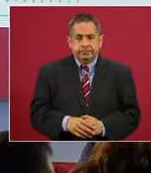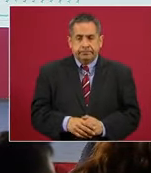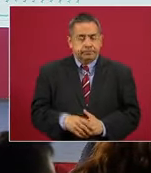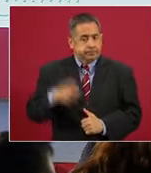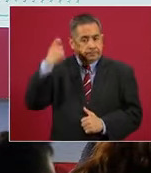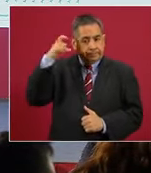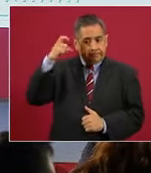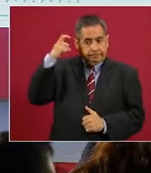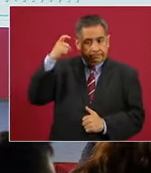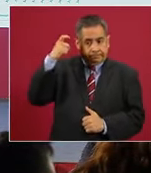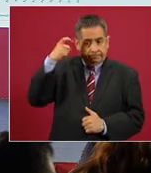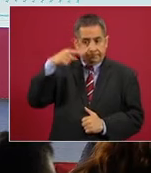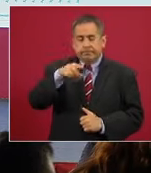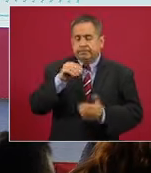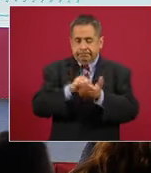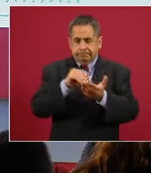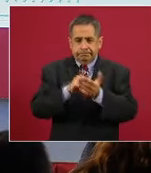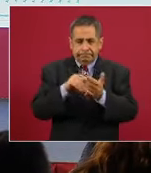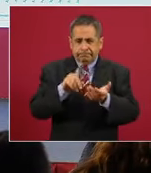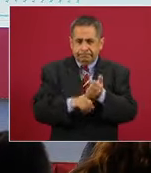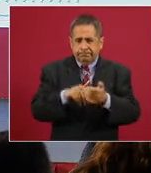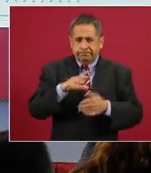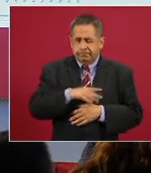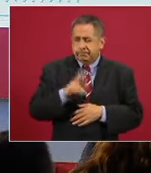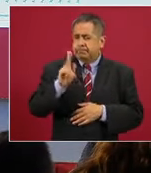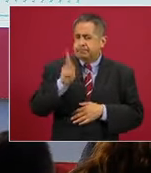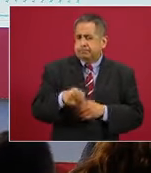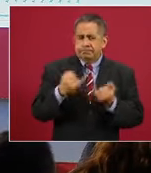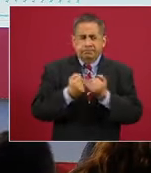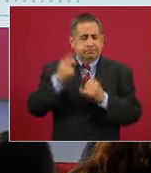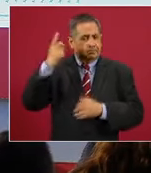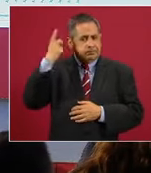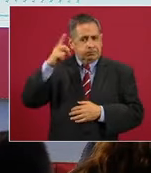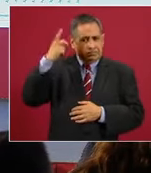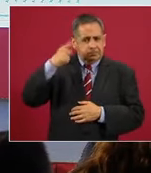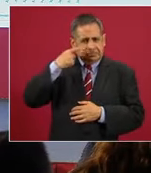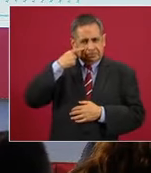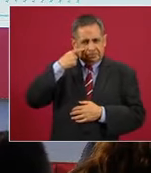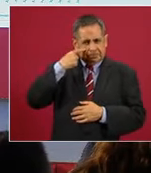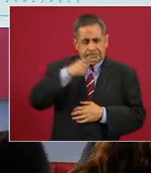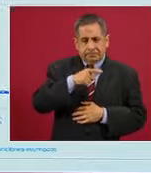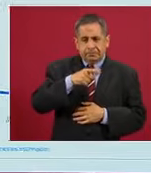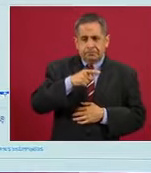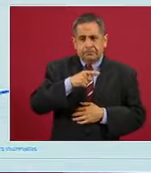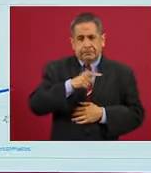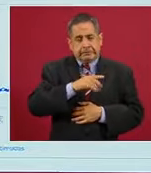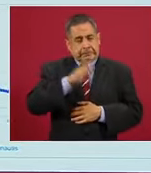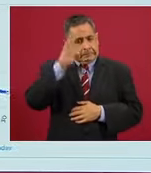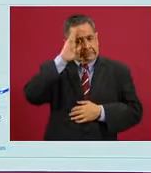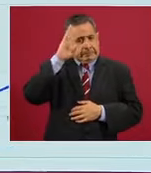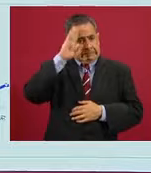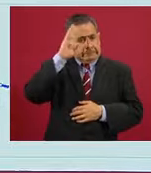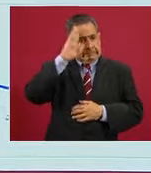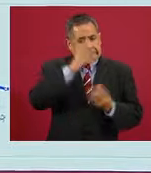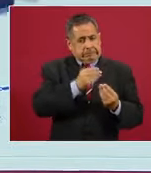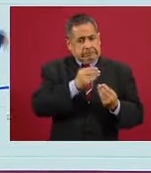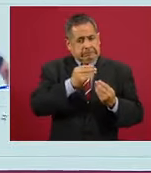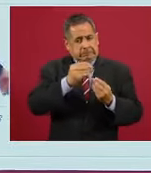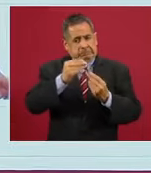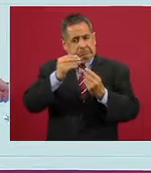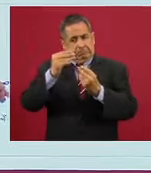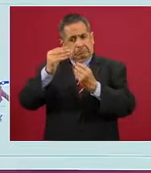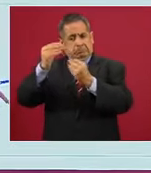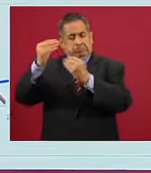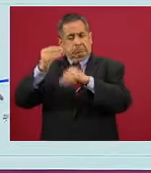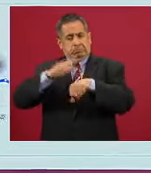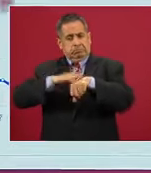Querétaro tiene también una tendencia parecida a la de Durango. Si se fijan, todo este periodo fue de ascenso hasta